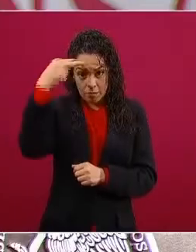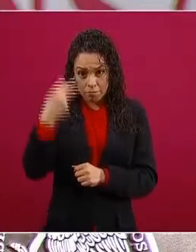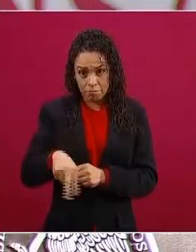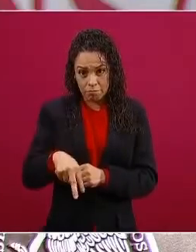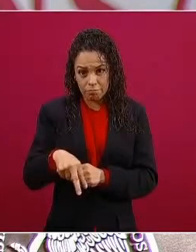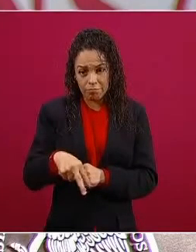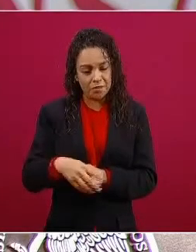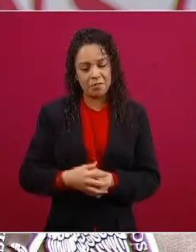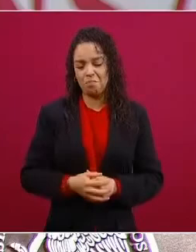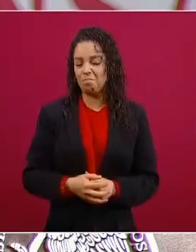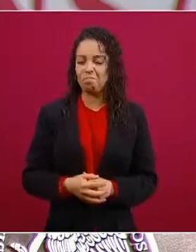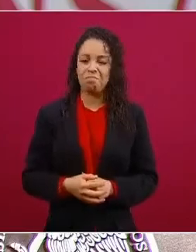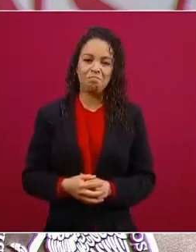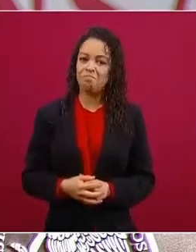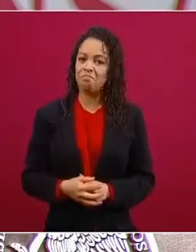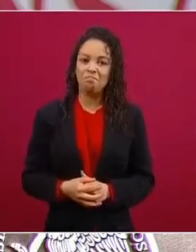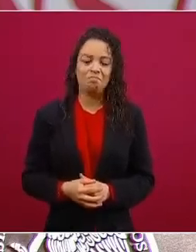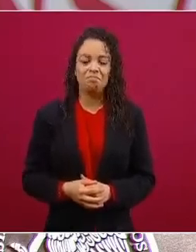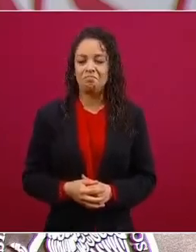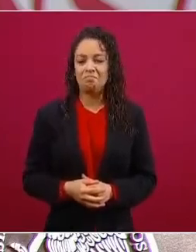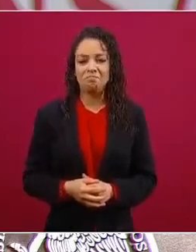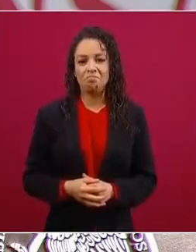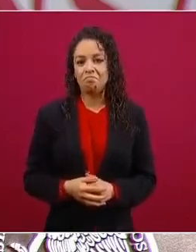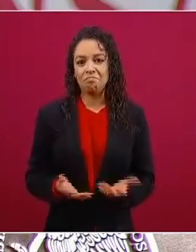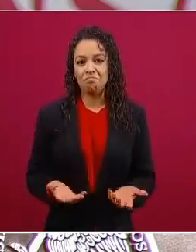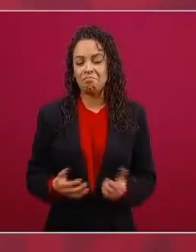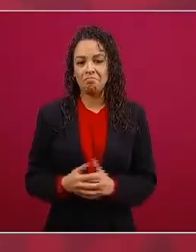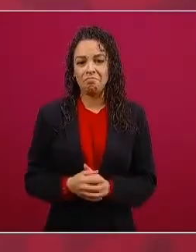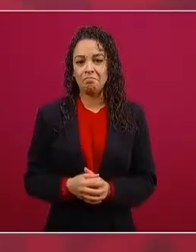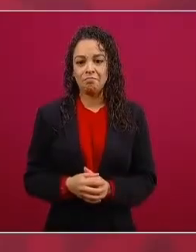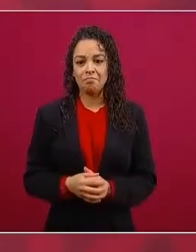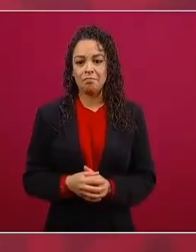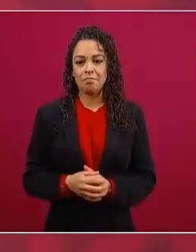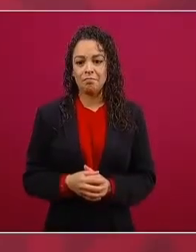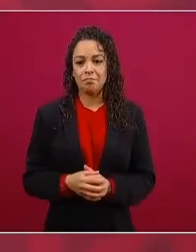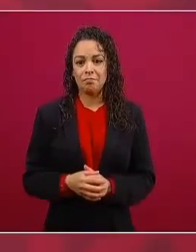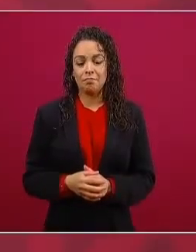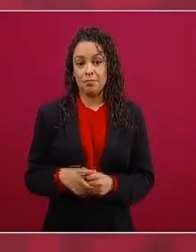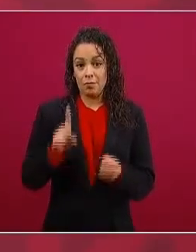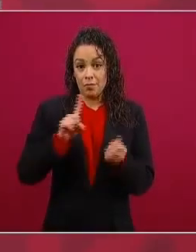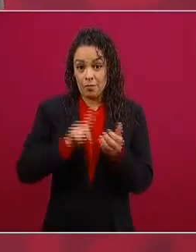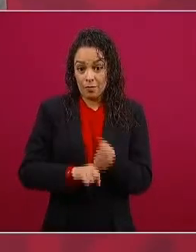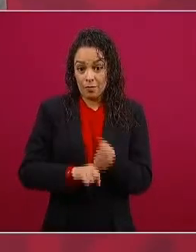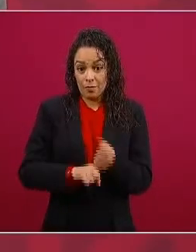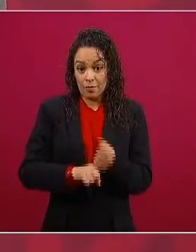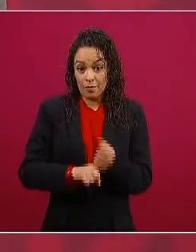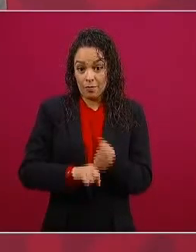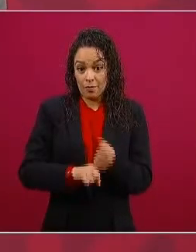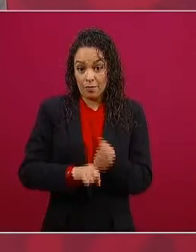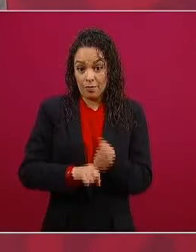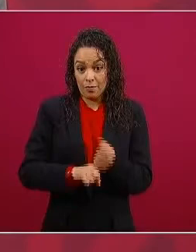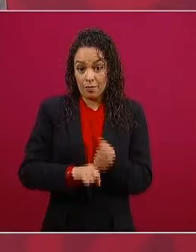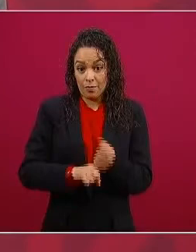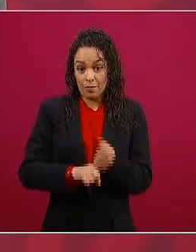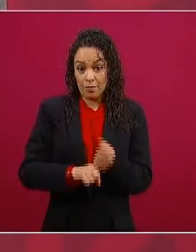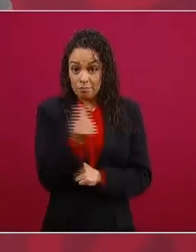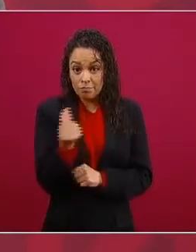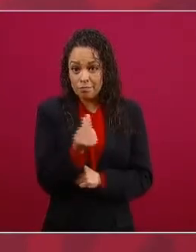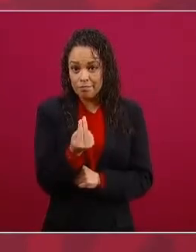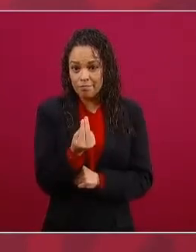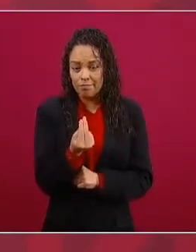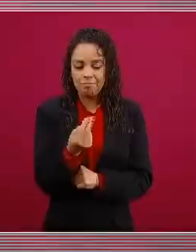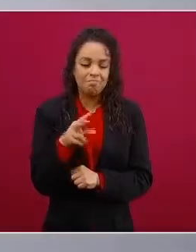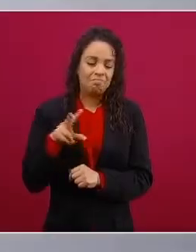no parten de las necesidades de nuestro país sino fue